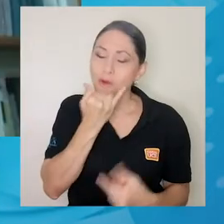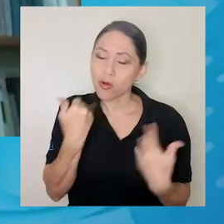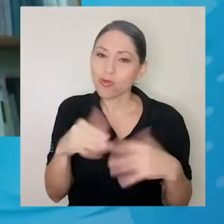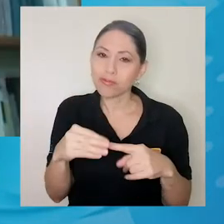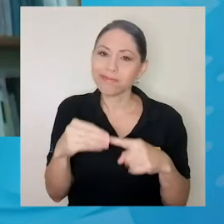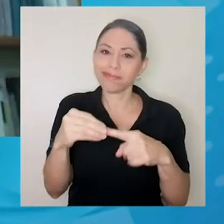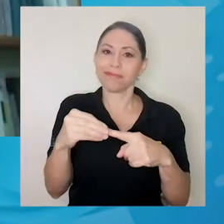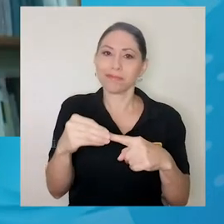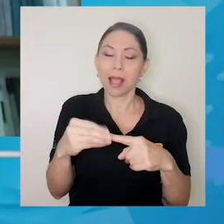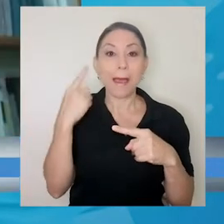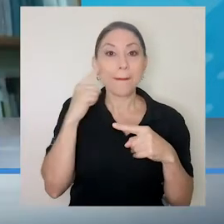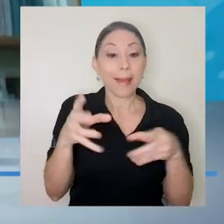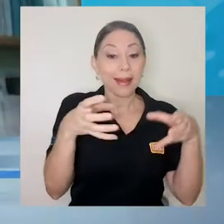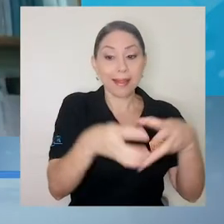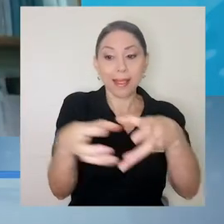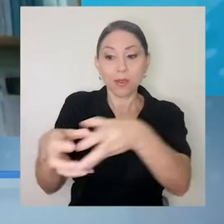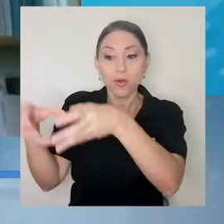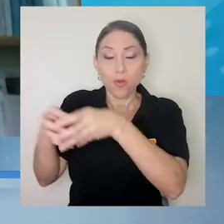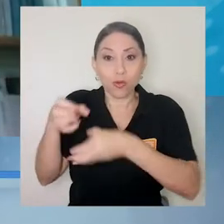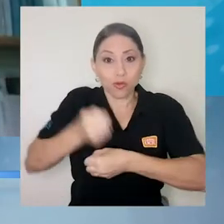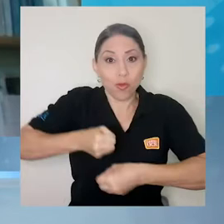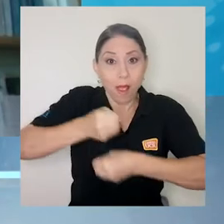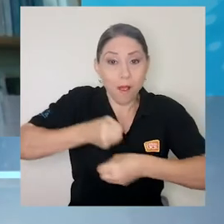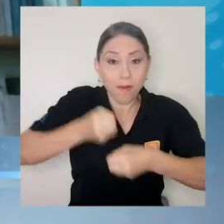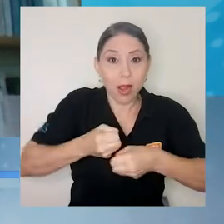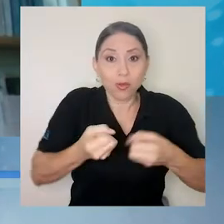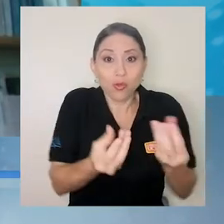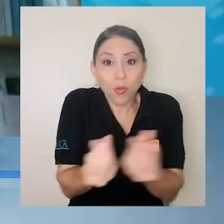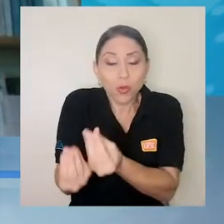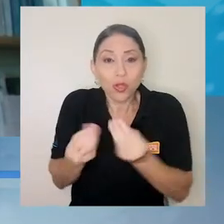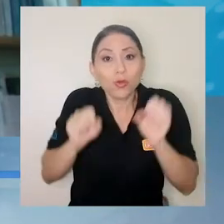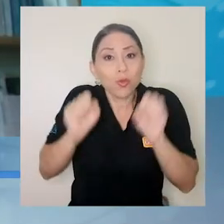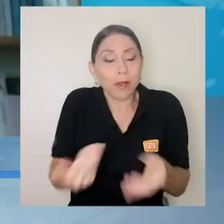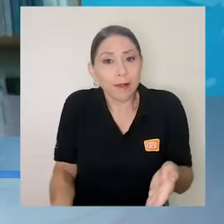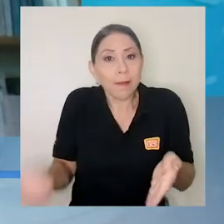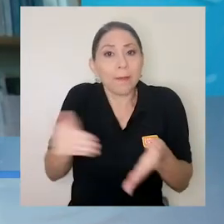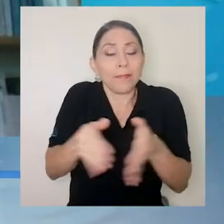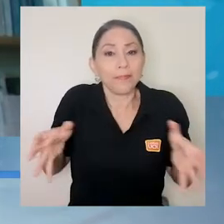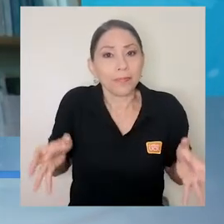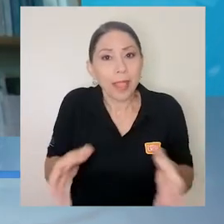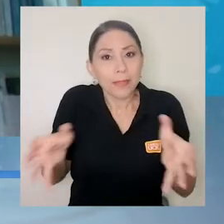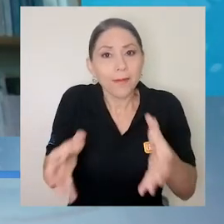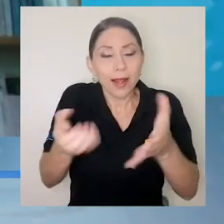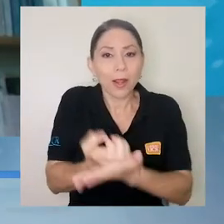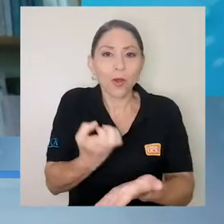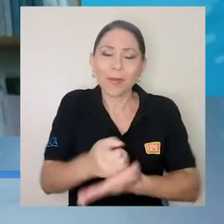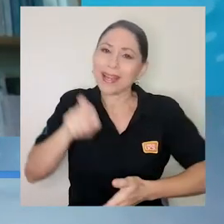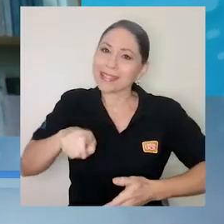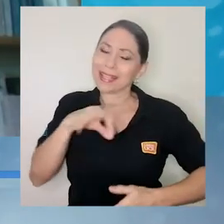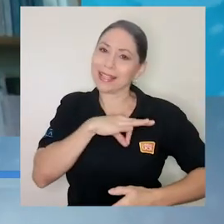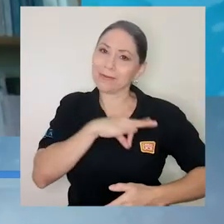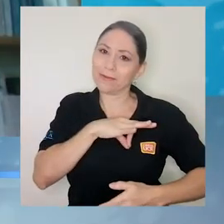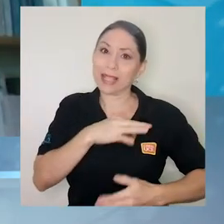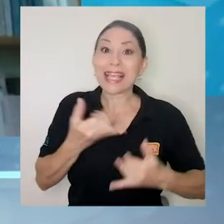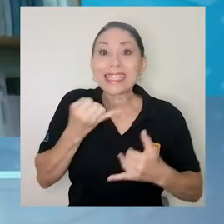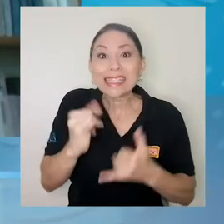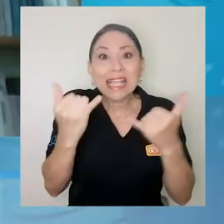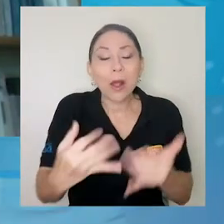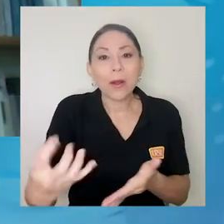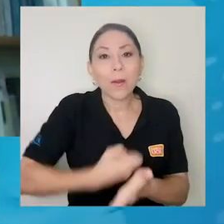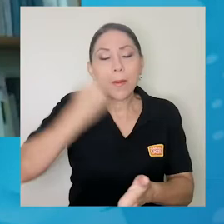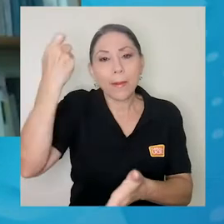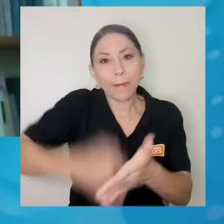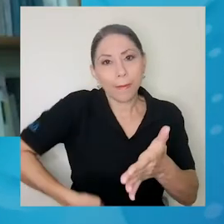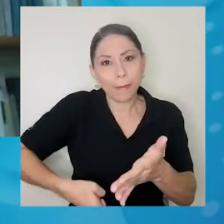Y para que los sectores productivos puedan reactivar la economía necesitan tener los incentivos adecuados. En este sentido, establecer impuestos más bien va